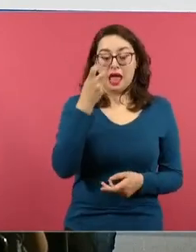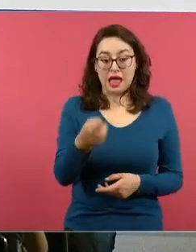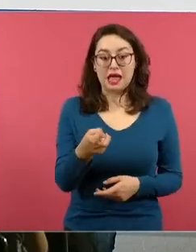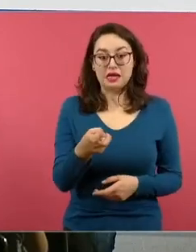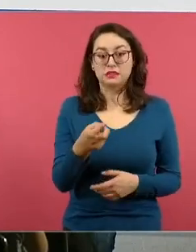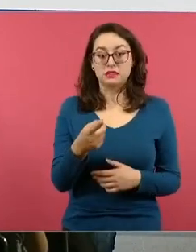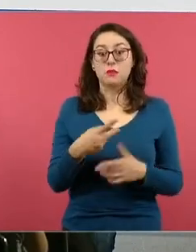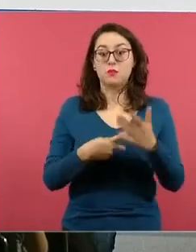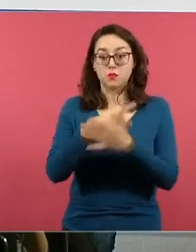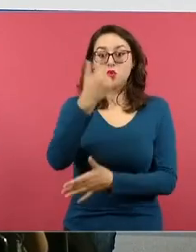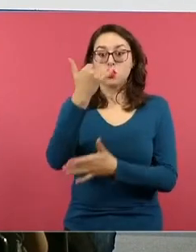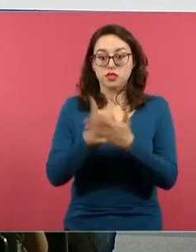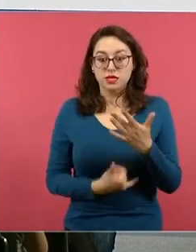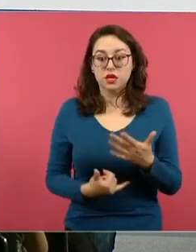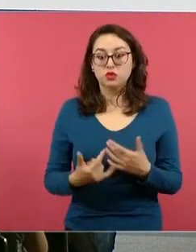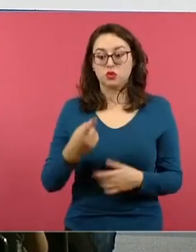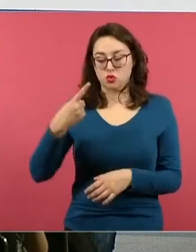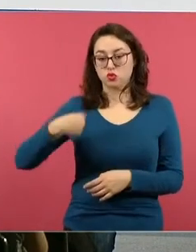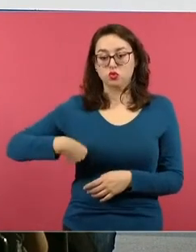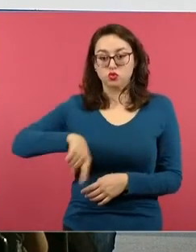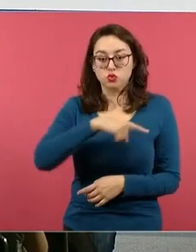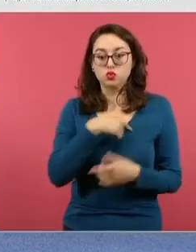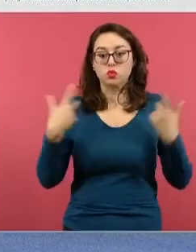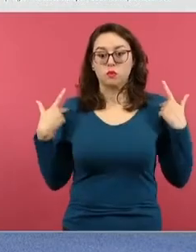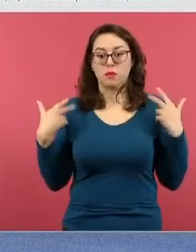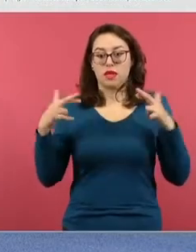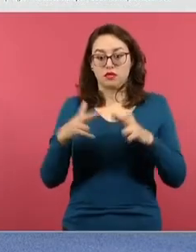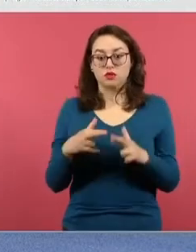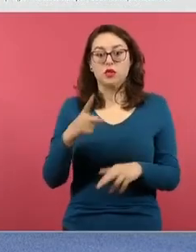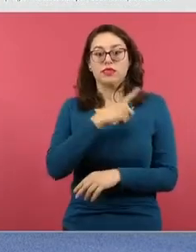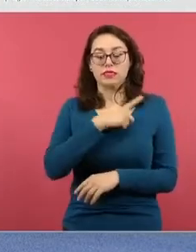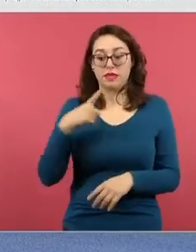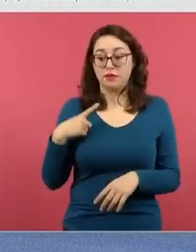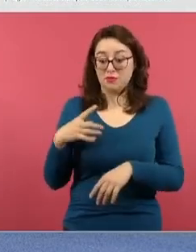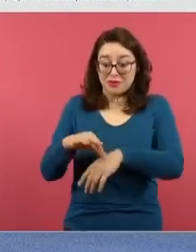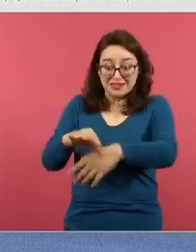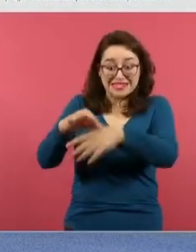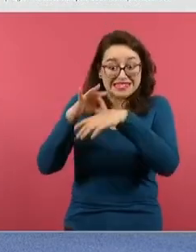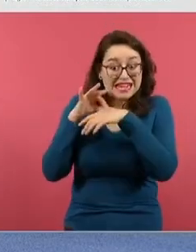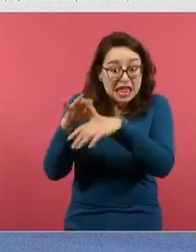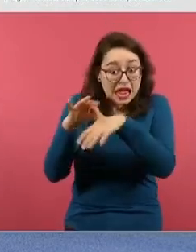detonadores para nosotros los maestros, de tocar una situación real.